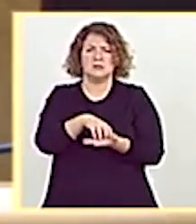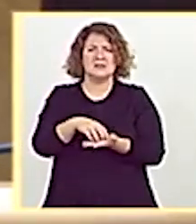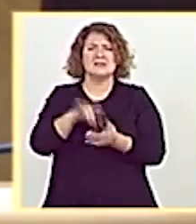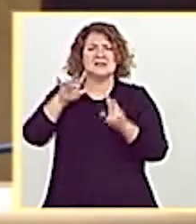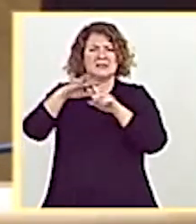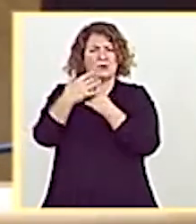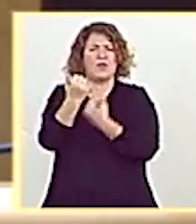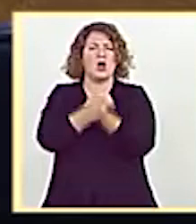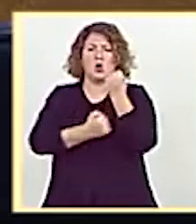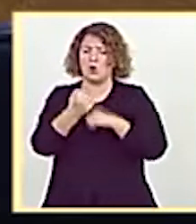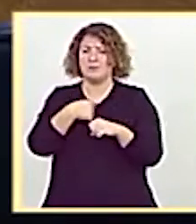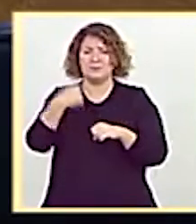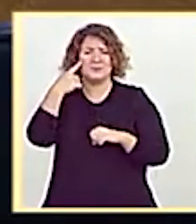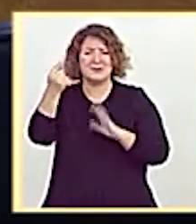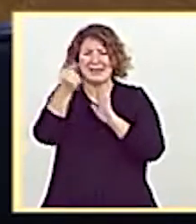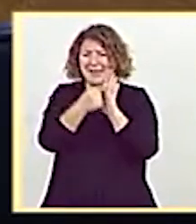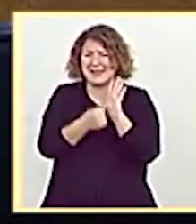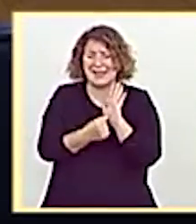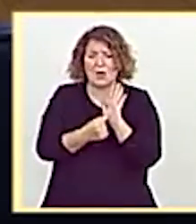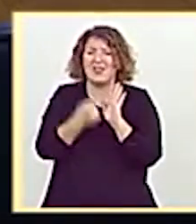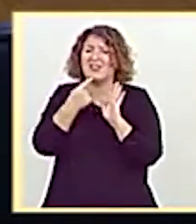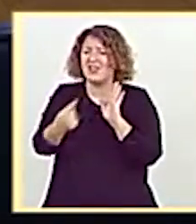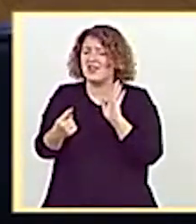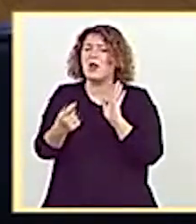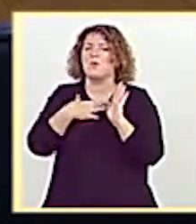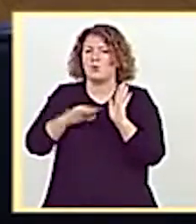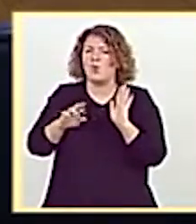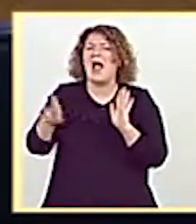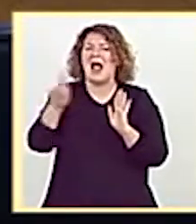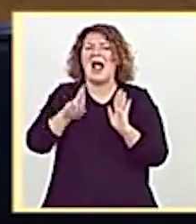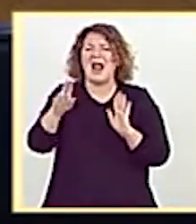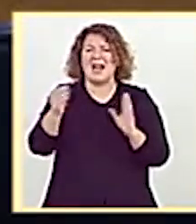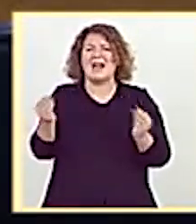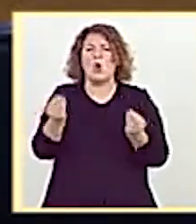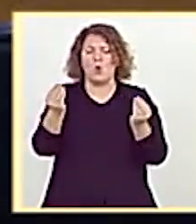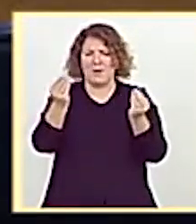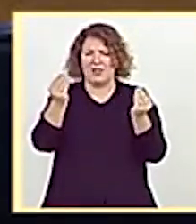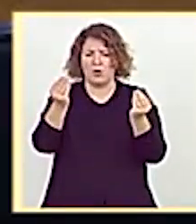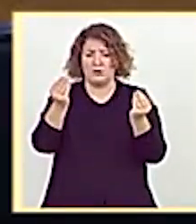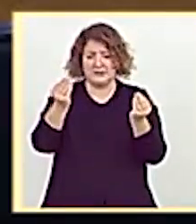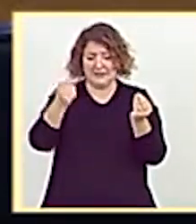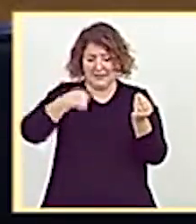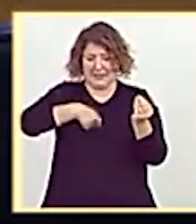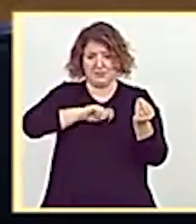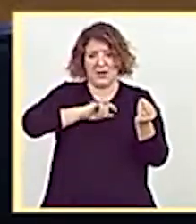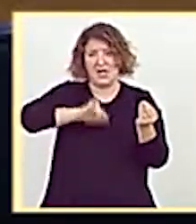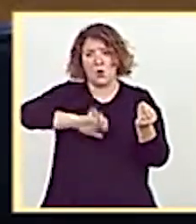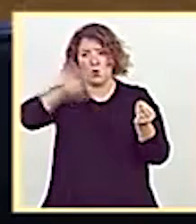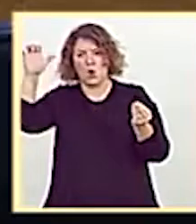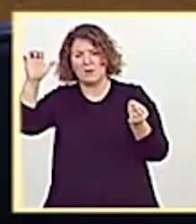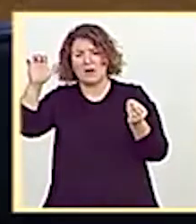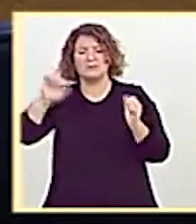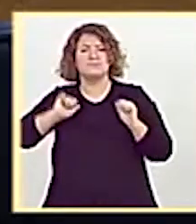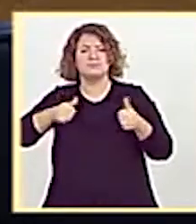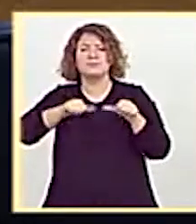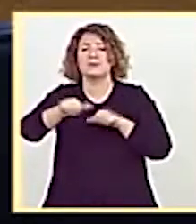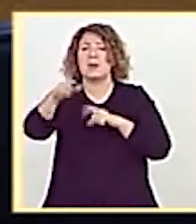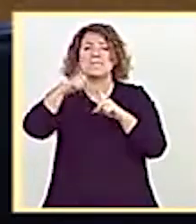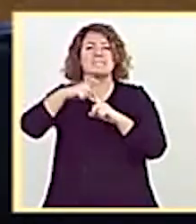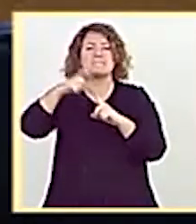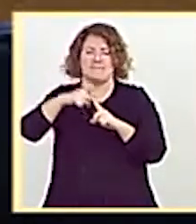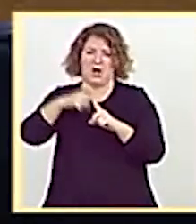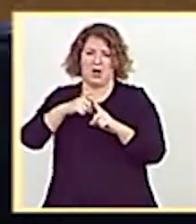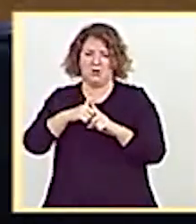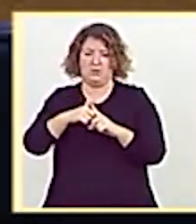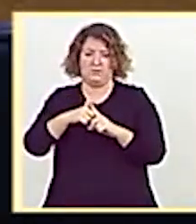Todos los indicadores disponibles muestran una recuperación en nuestro país y en el conjunto de Europa a partir del mes de mayo, que se